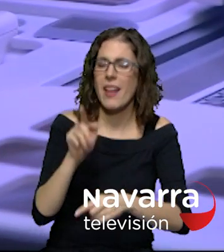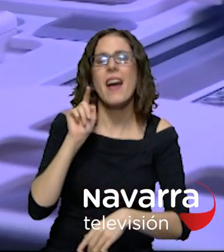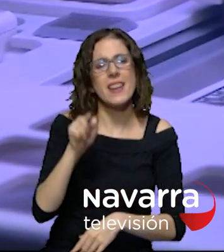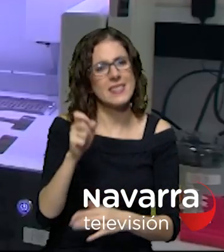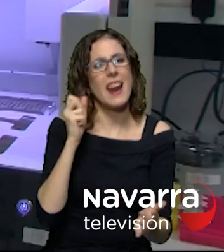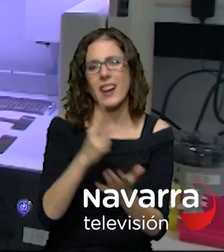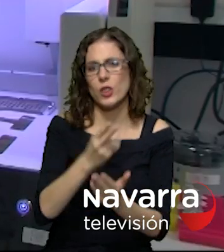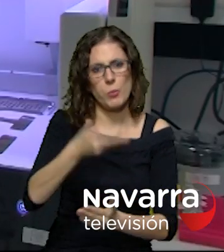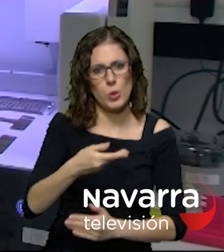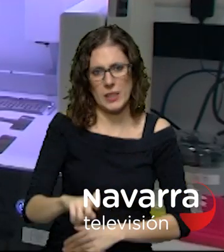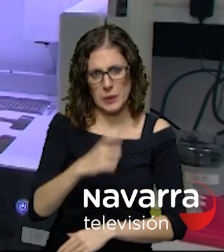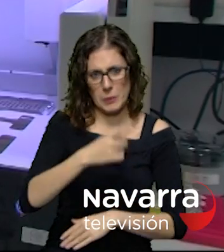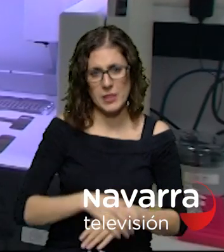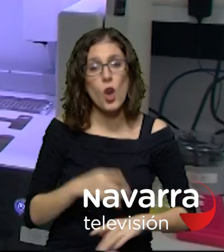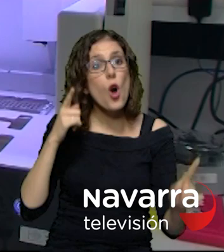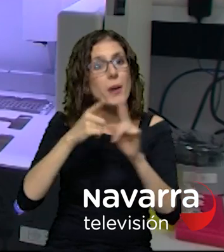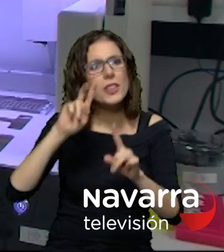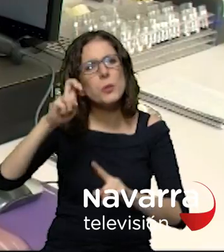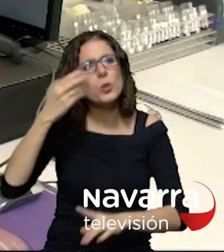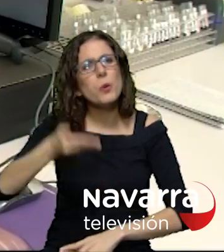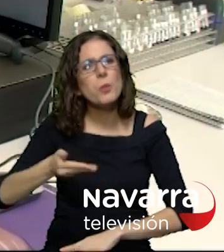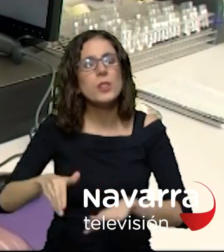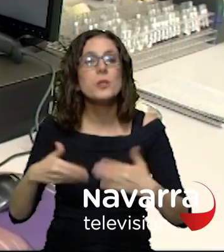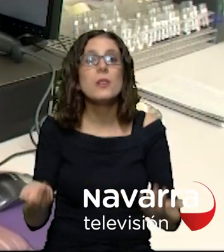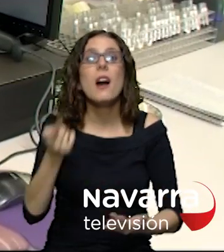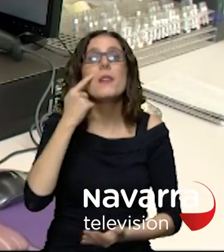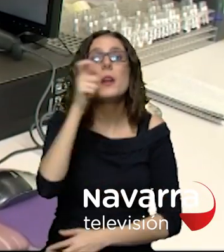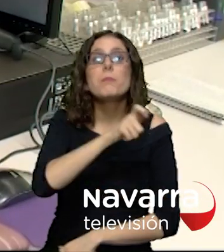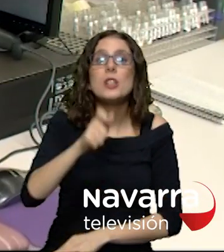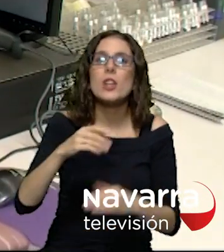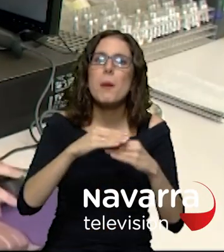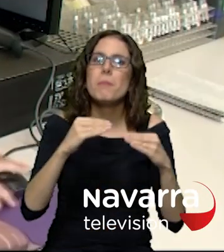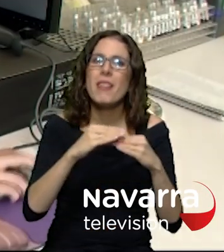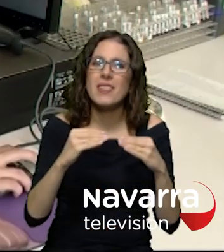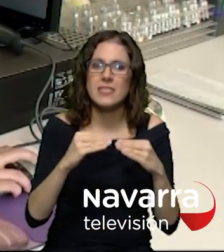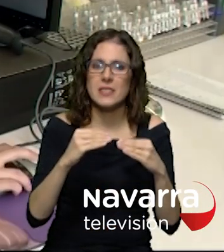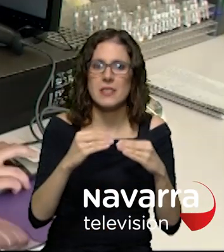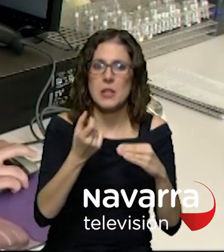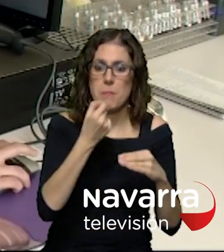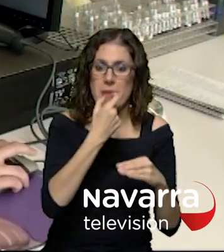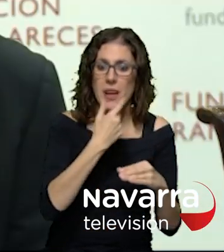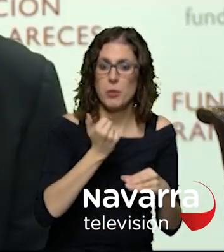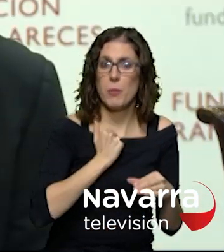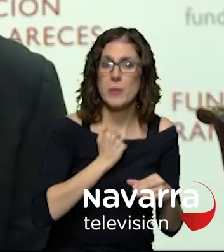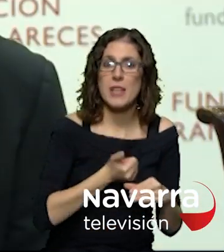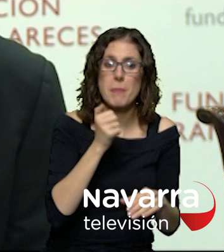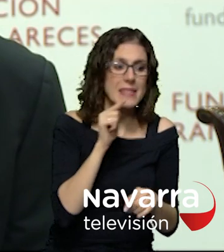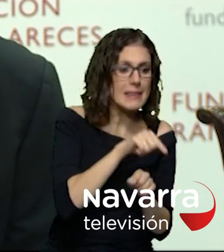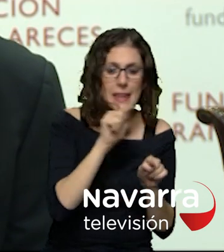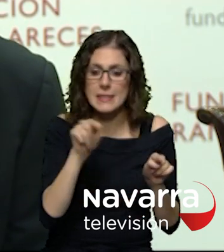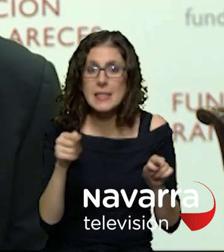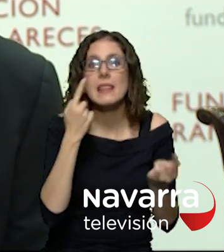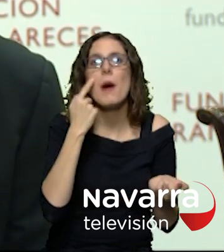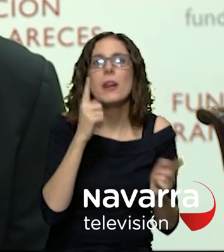investigadores otro gran objetivo es llegar a predecir qué pacientes se pueden beneficiar más de un medicamento en este punto trabaja la clínica